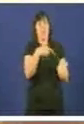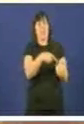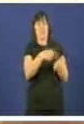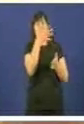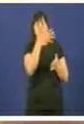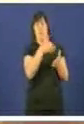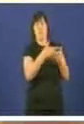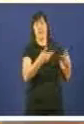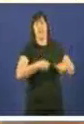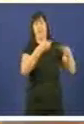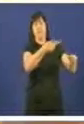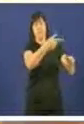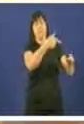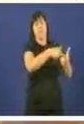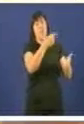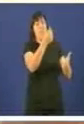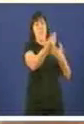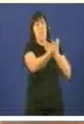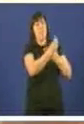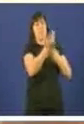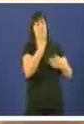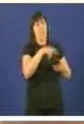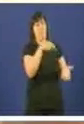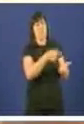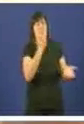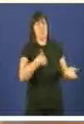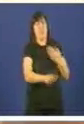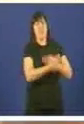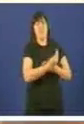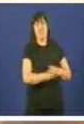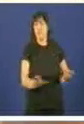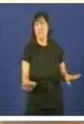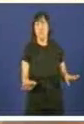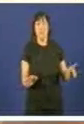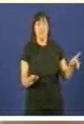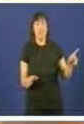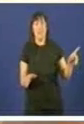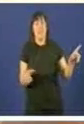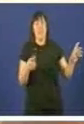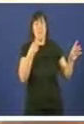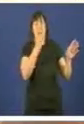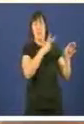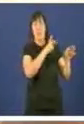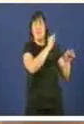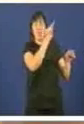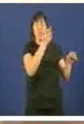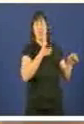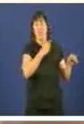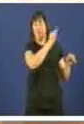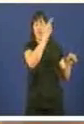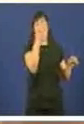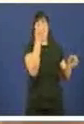ademais esa cantidade xa é líquida e inmediatamente exisible, falso, que os concellos teñan que pagar para que?